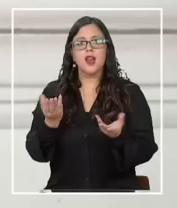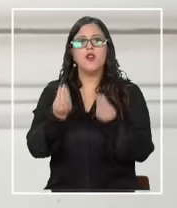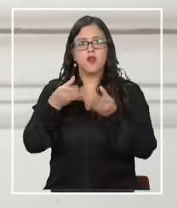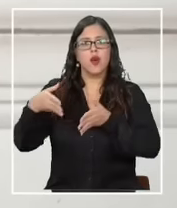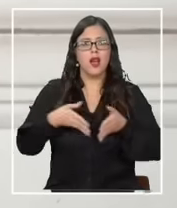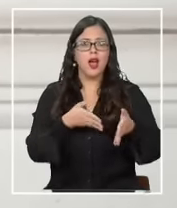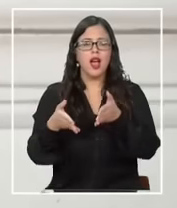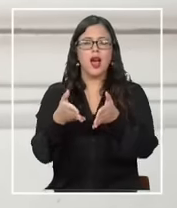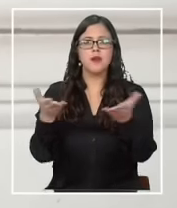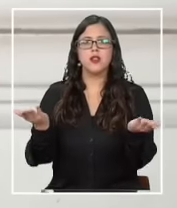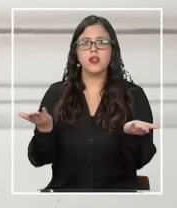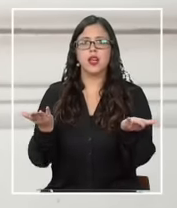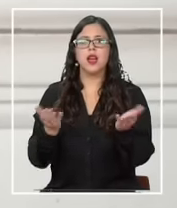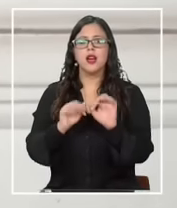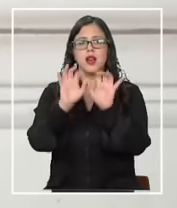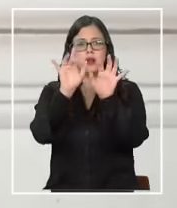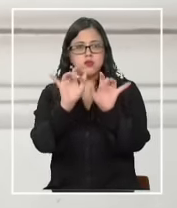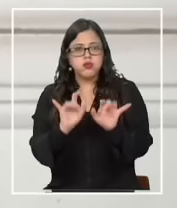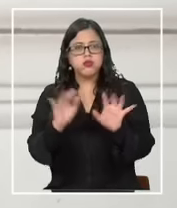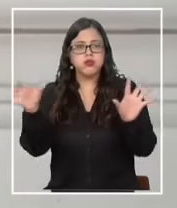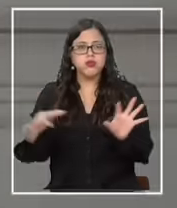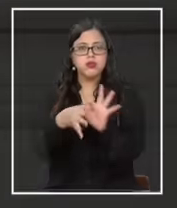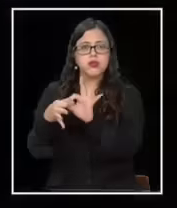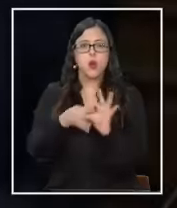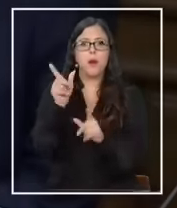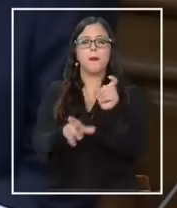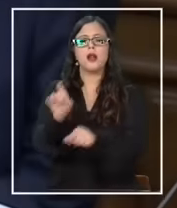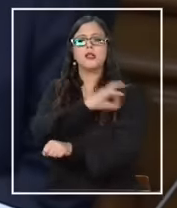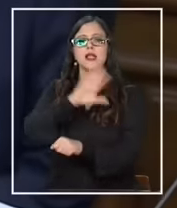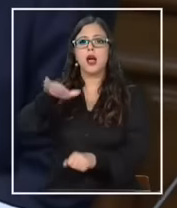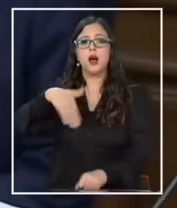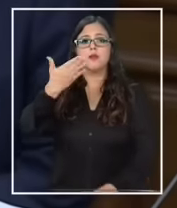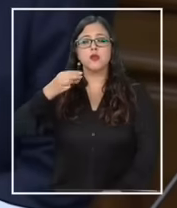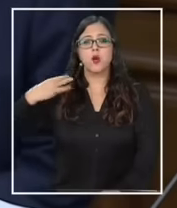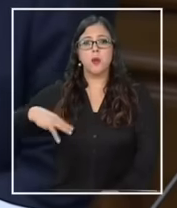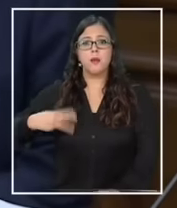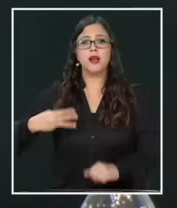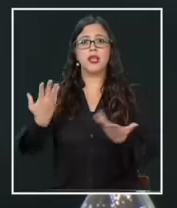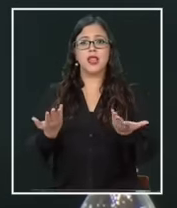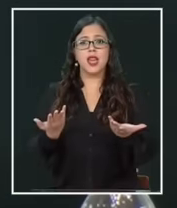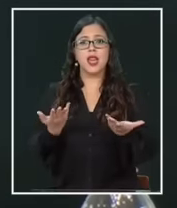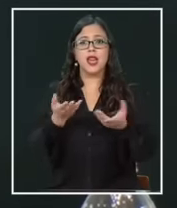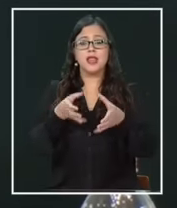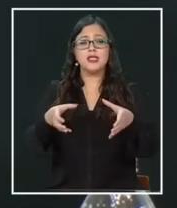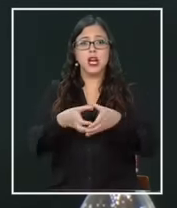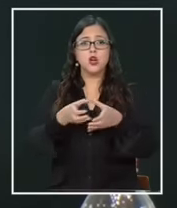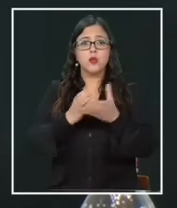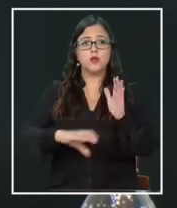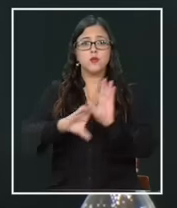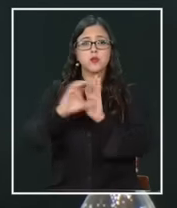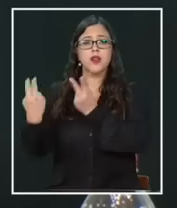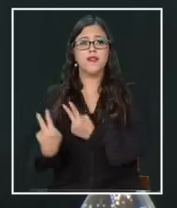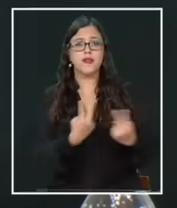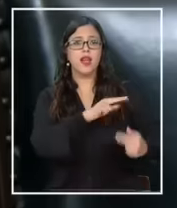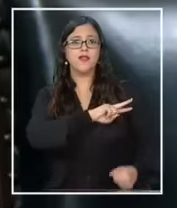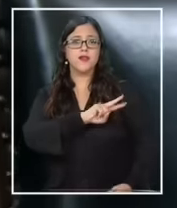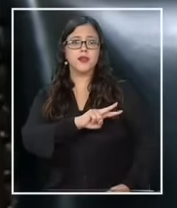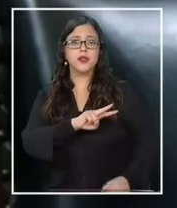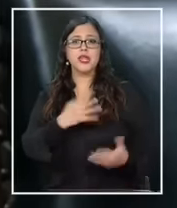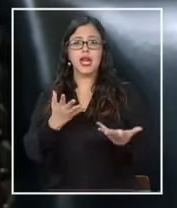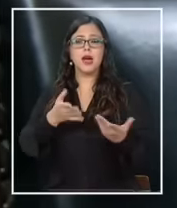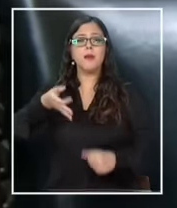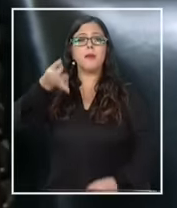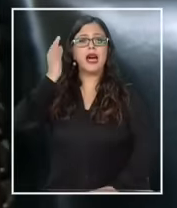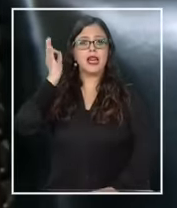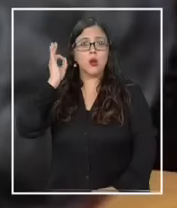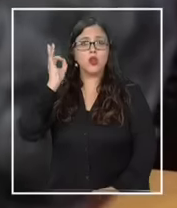camino para generar un texto que una a los chilenos. El próximo martes, la mesa del Consejo Constitucional viajará a Valparaíso para reunirse